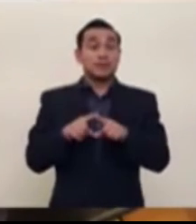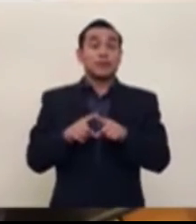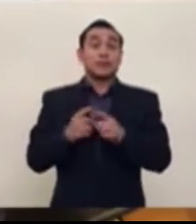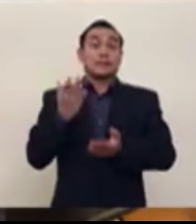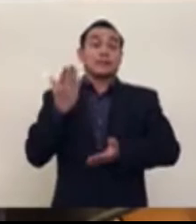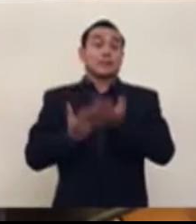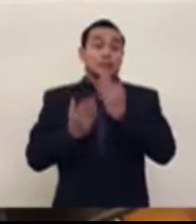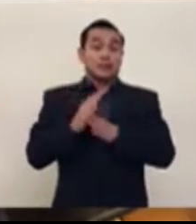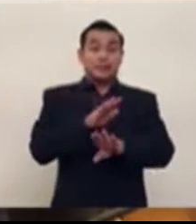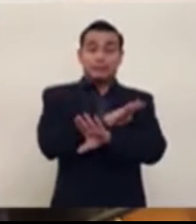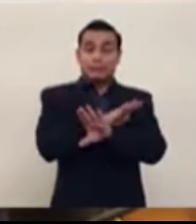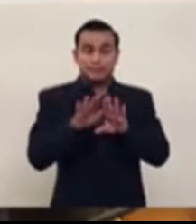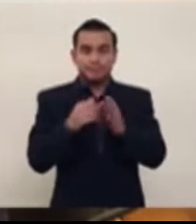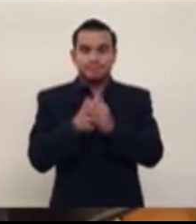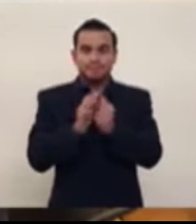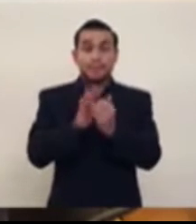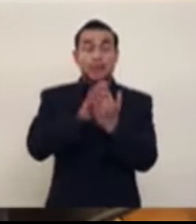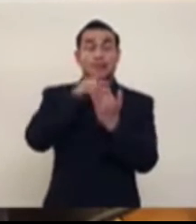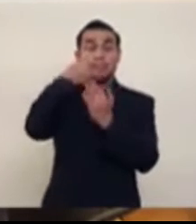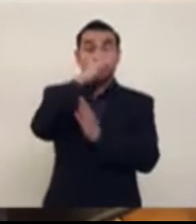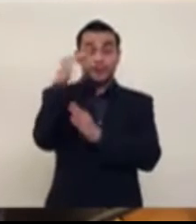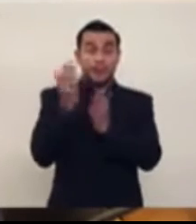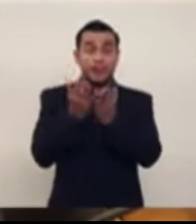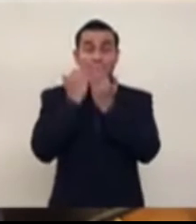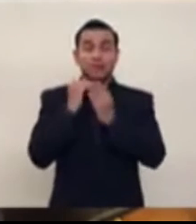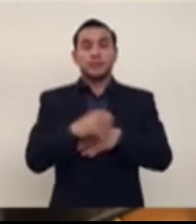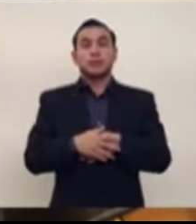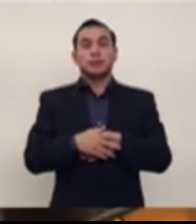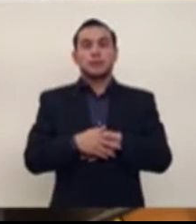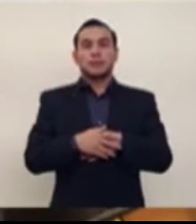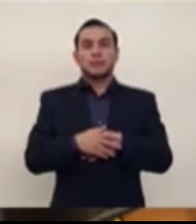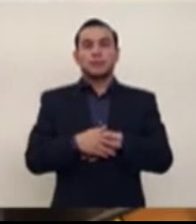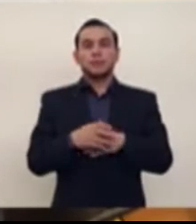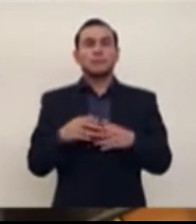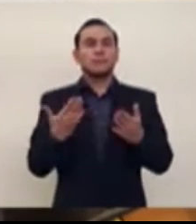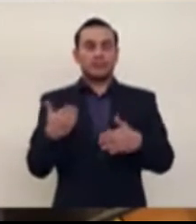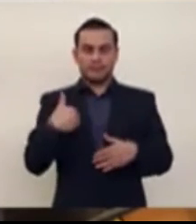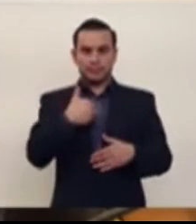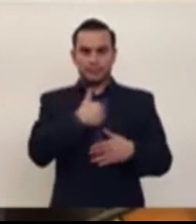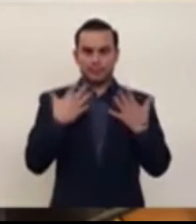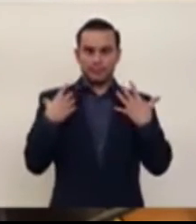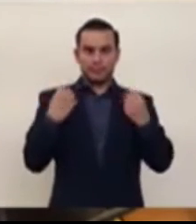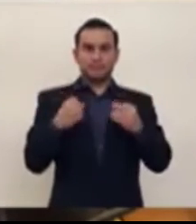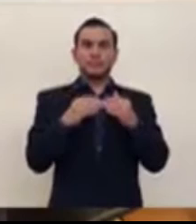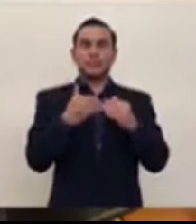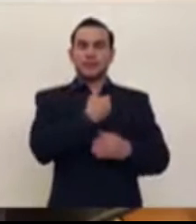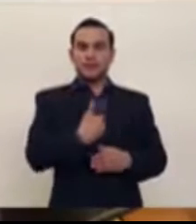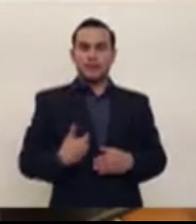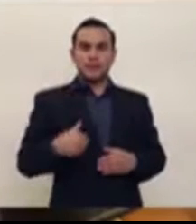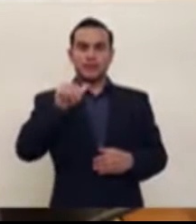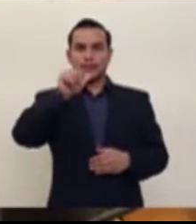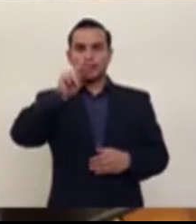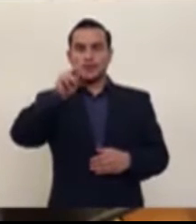con este Plan Nacional de Agua, que no creo que dure menos de dos años. ¿Por qué la Ministra de Salud y el Presidente de Anda dijeron eso?